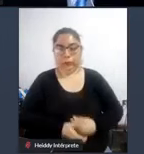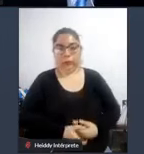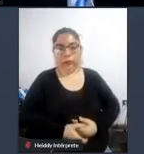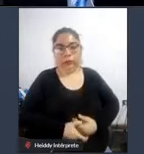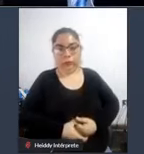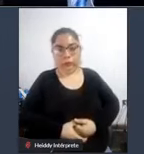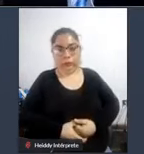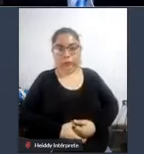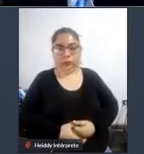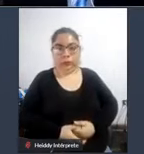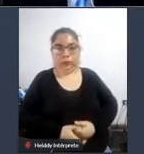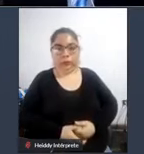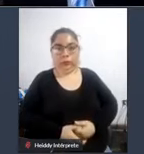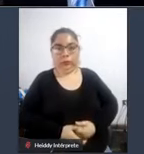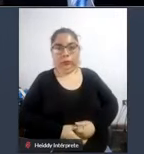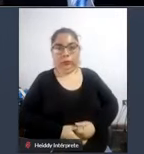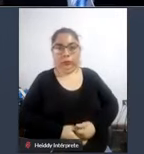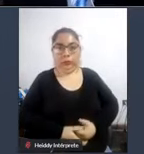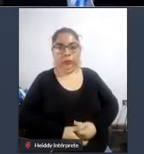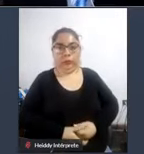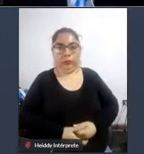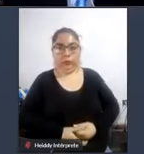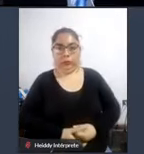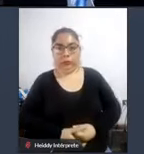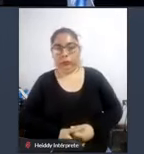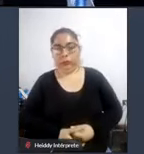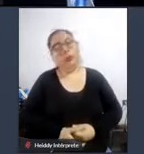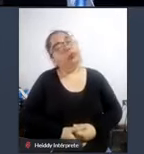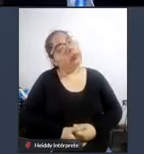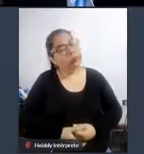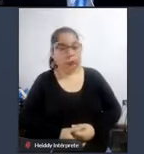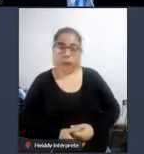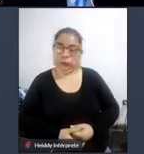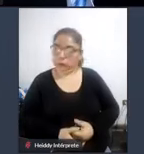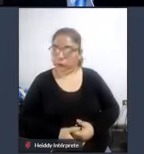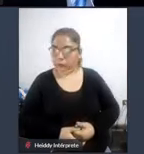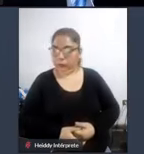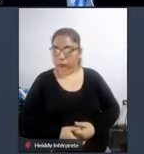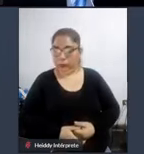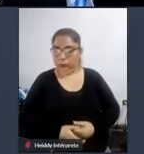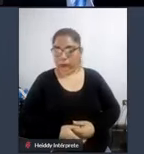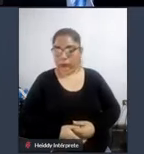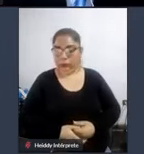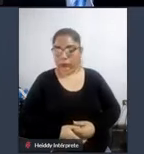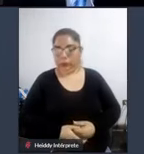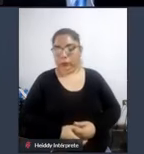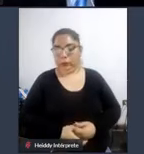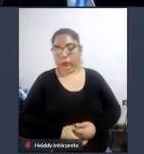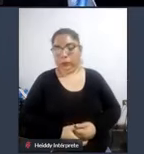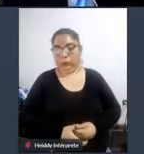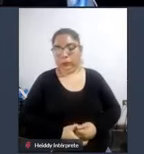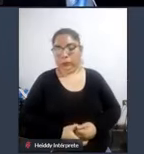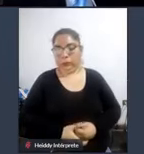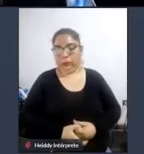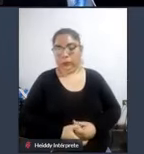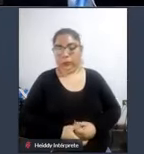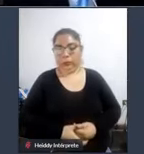activado todo perfecto lo escuchamos fuerte y claro adelante bueno